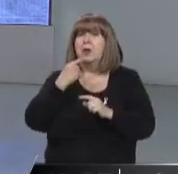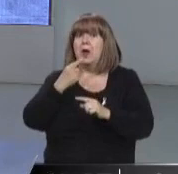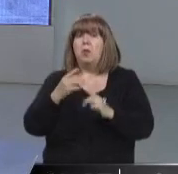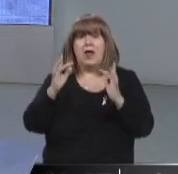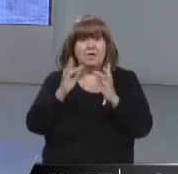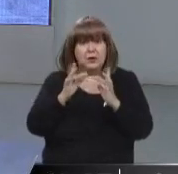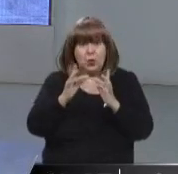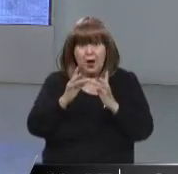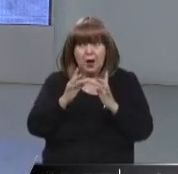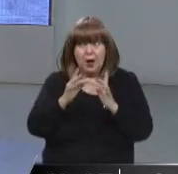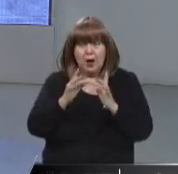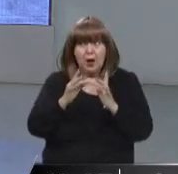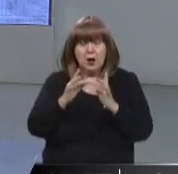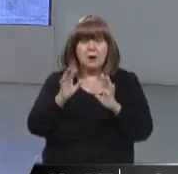virtual.